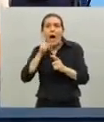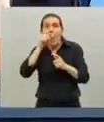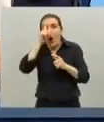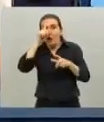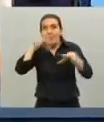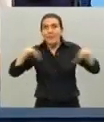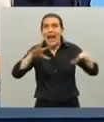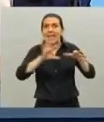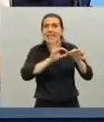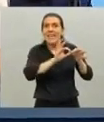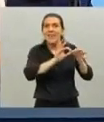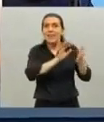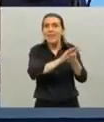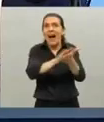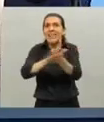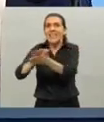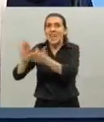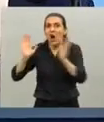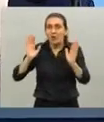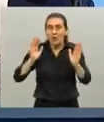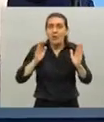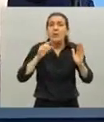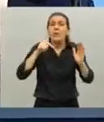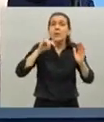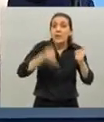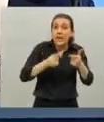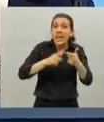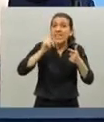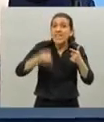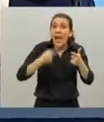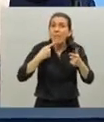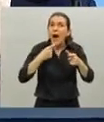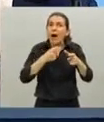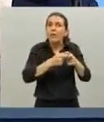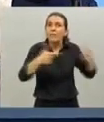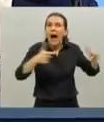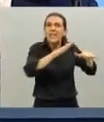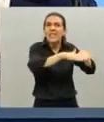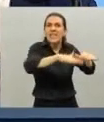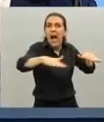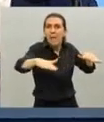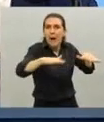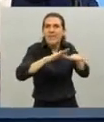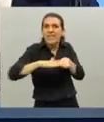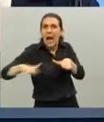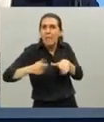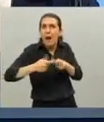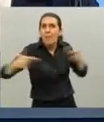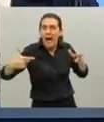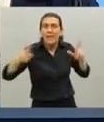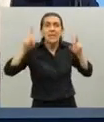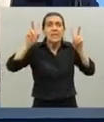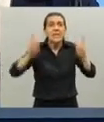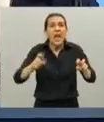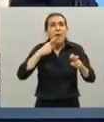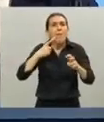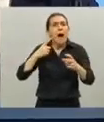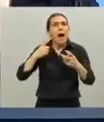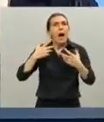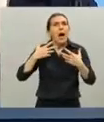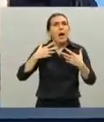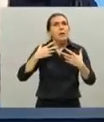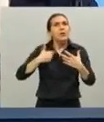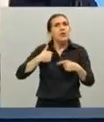lo otro que tenemos es la ampliación y duplicación de la cantidad de camas cuando hablo del abandono del sistema de salud digo que nosotros